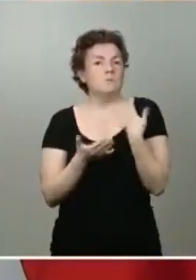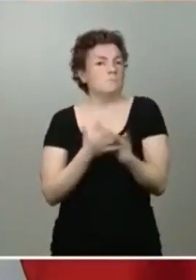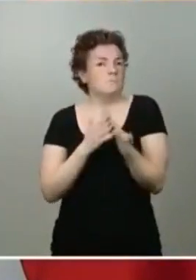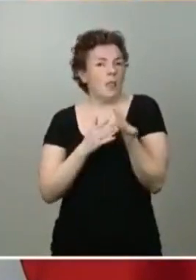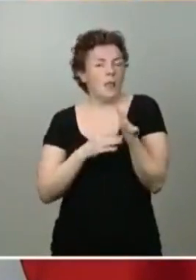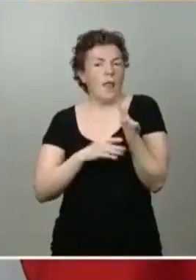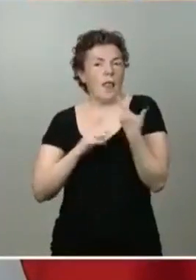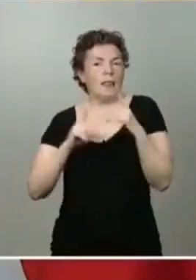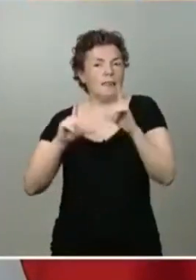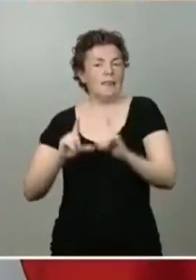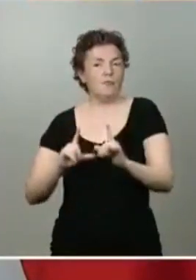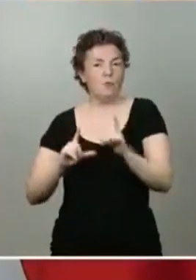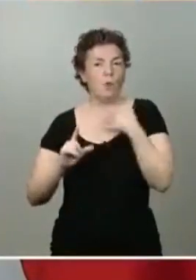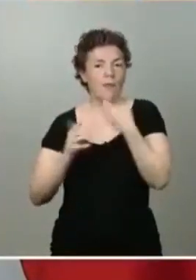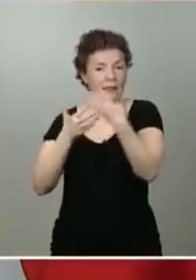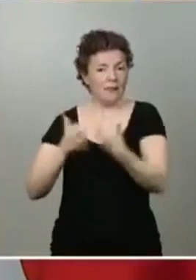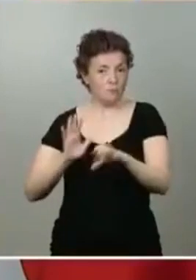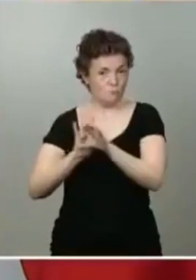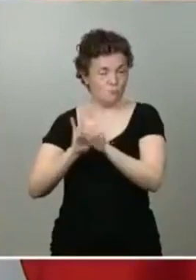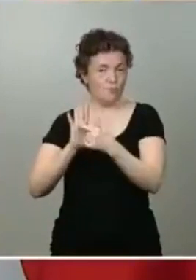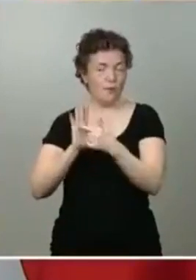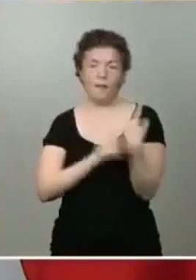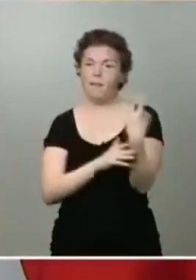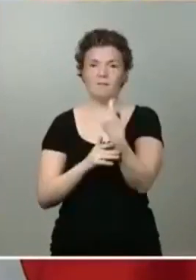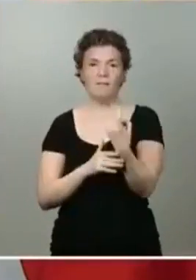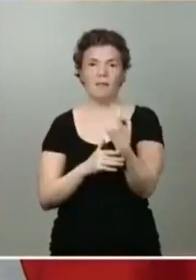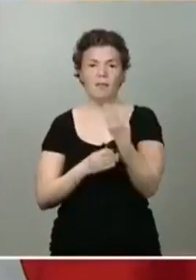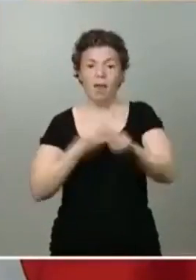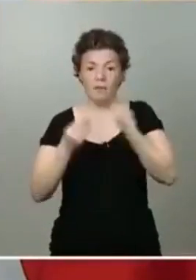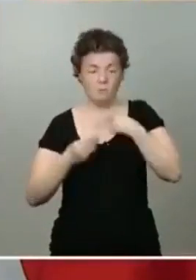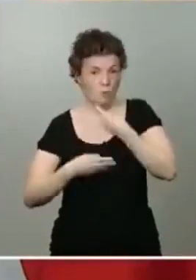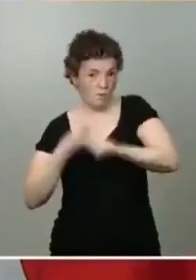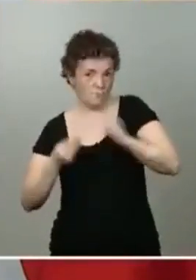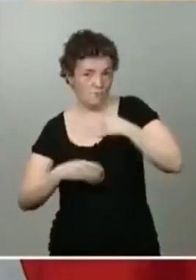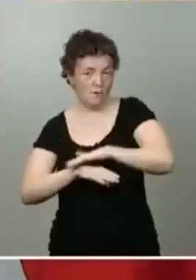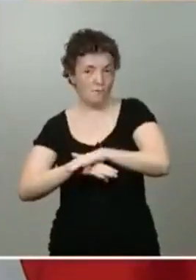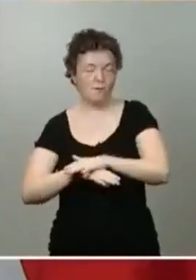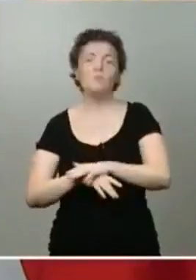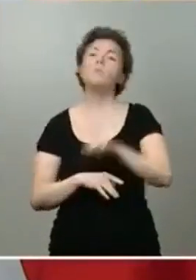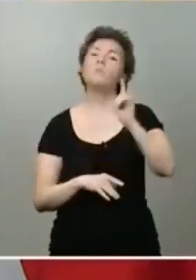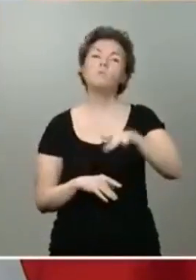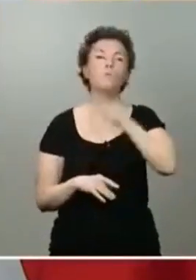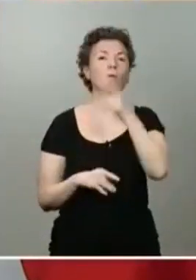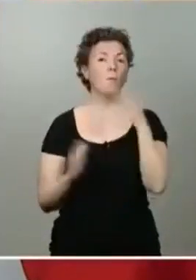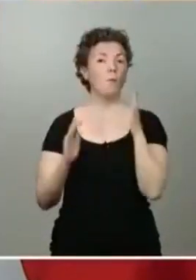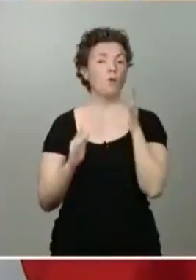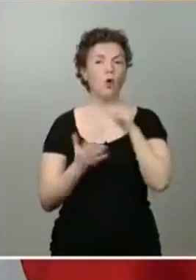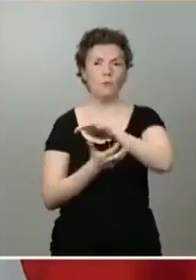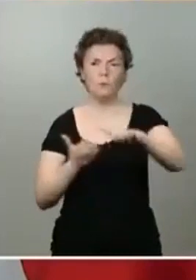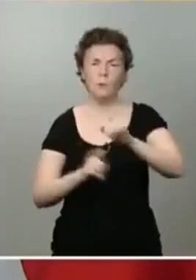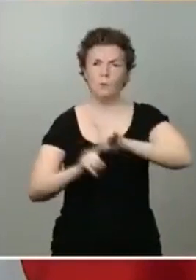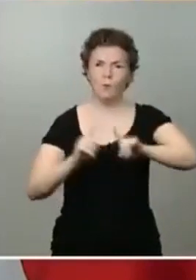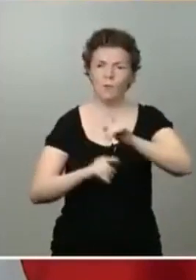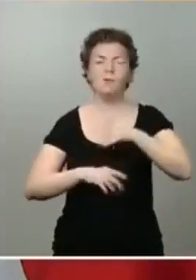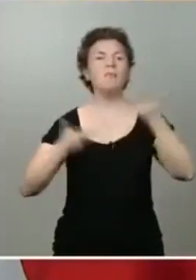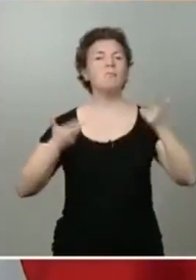de nuestro texto constitucional, la necesidad de hacer lo que estamos haciendo, pero sobre todo porque en momentos de turbulencias la democracia